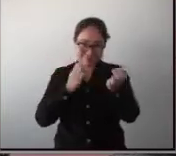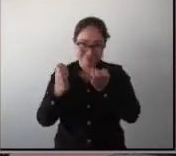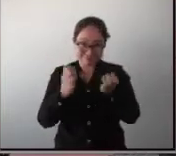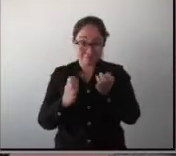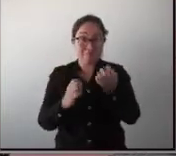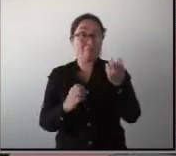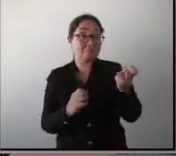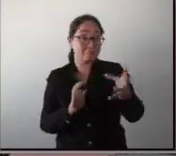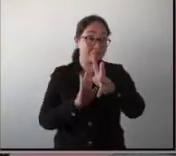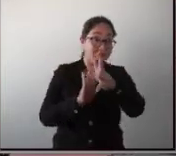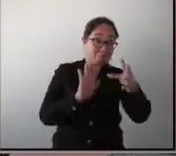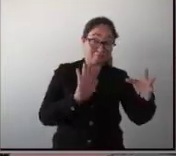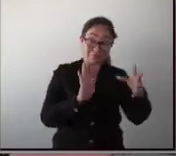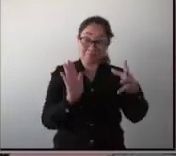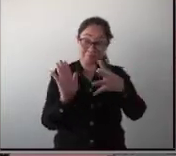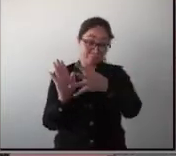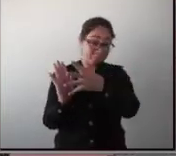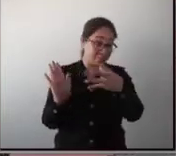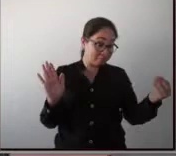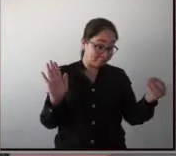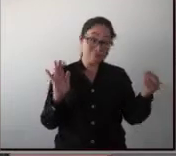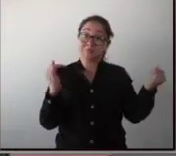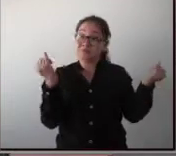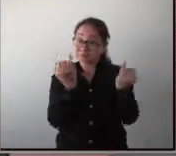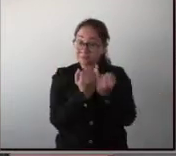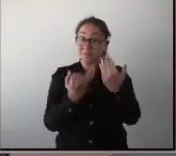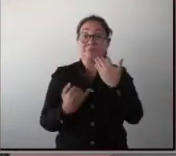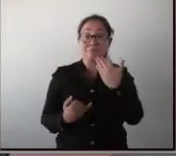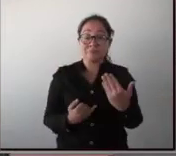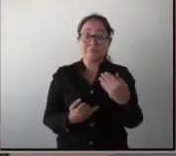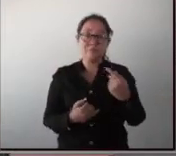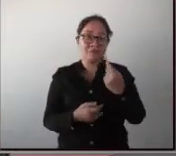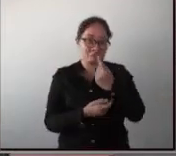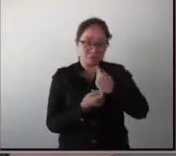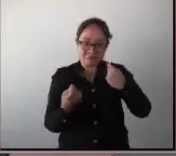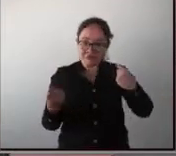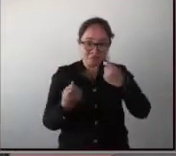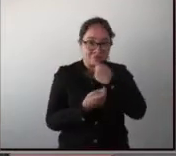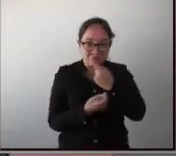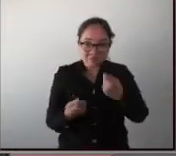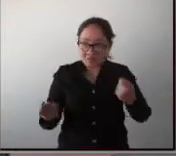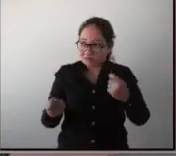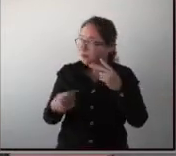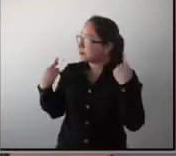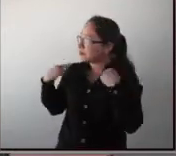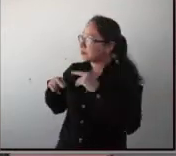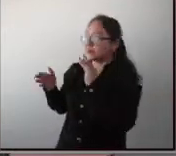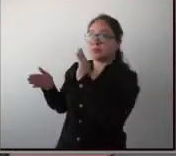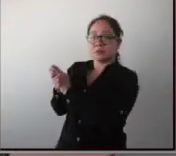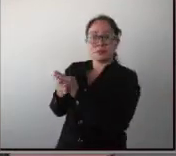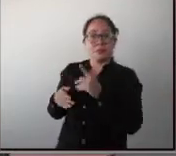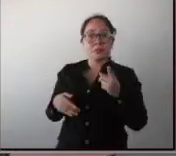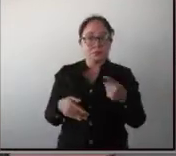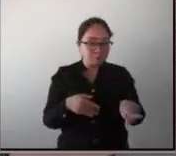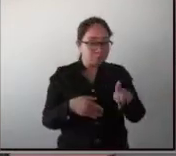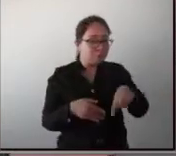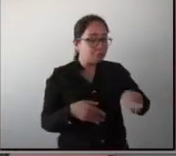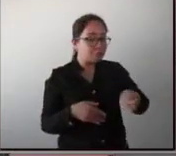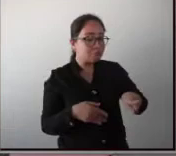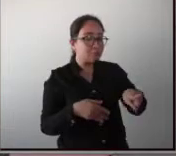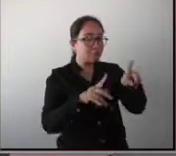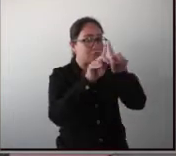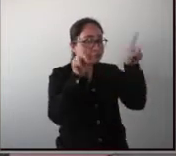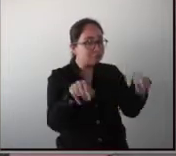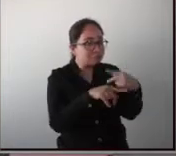funcionó bastante bien. A nosotros los niños no nos hacían caso, pero al avatar sí. Y entonces todos los niños empezaron